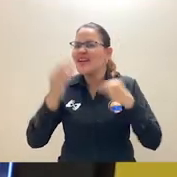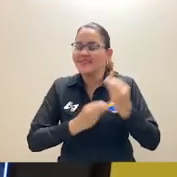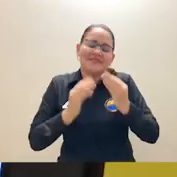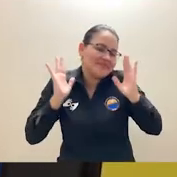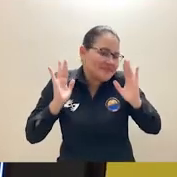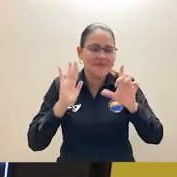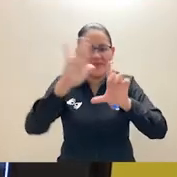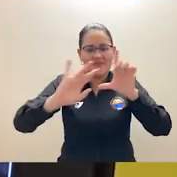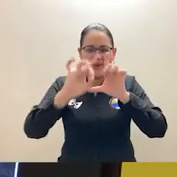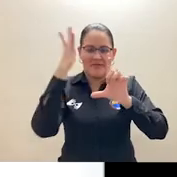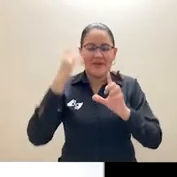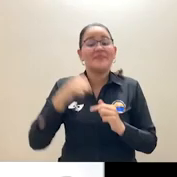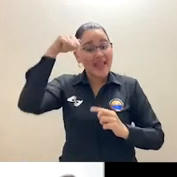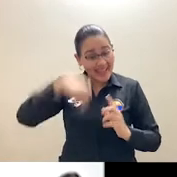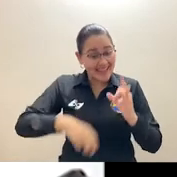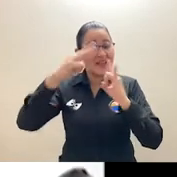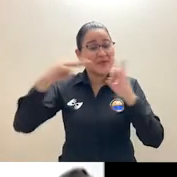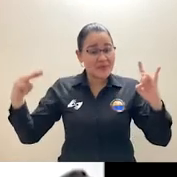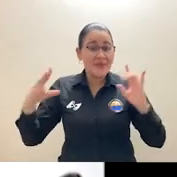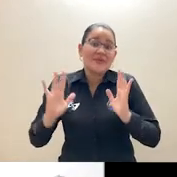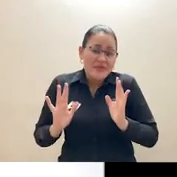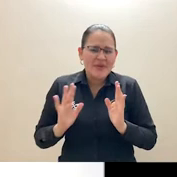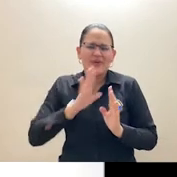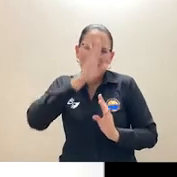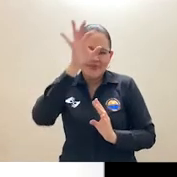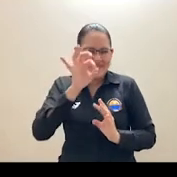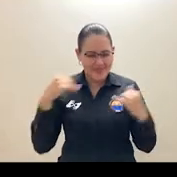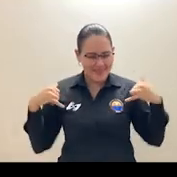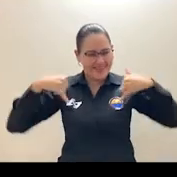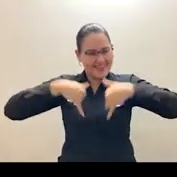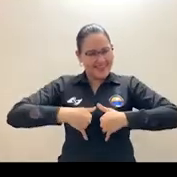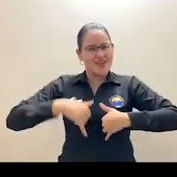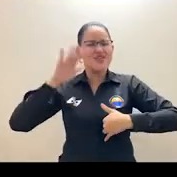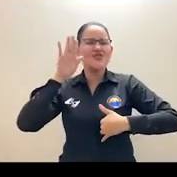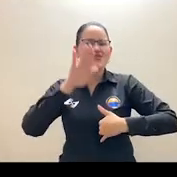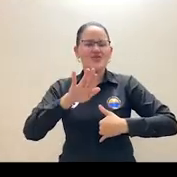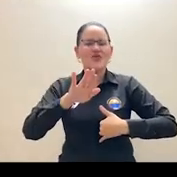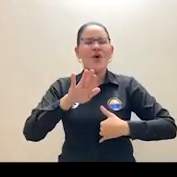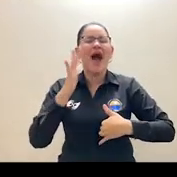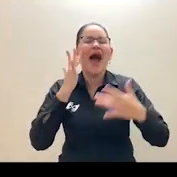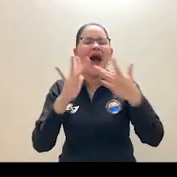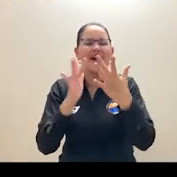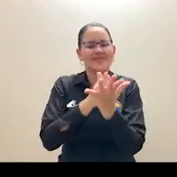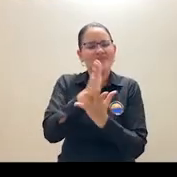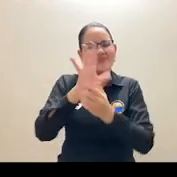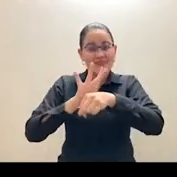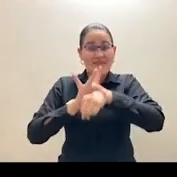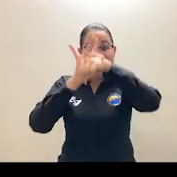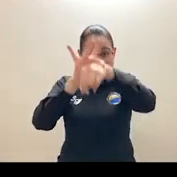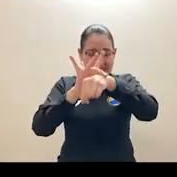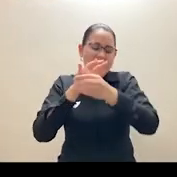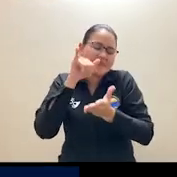en la Universidad del Magdalena. La tradicional imposición de batas del programa de medicina también migró a este escenario digital. En este